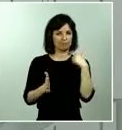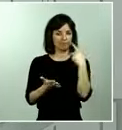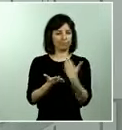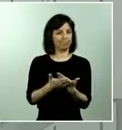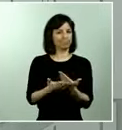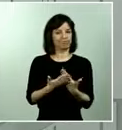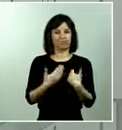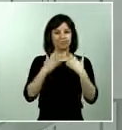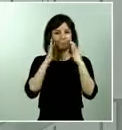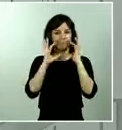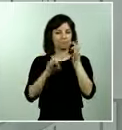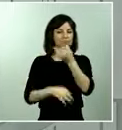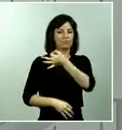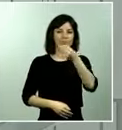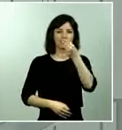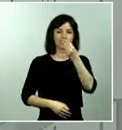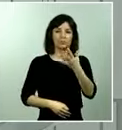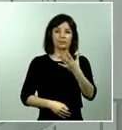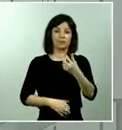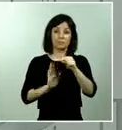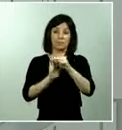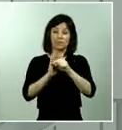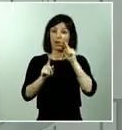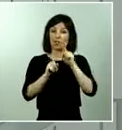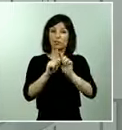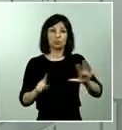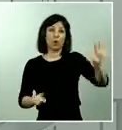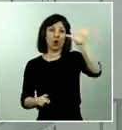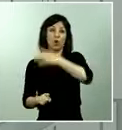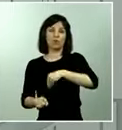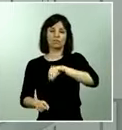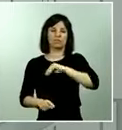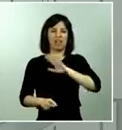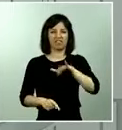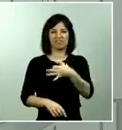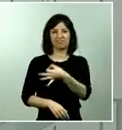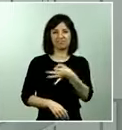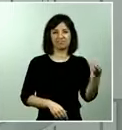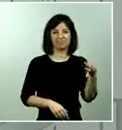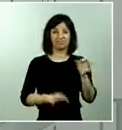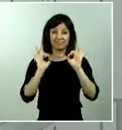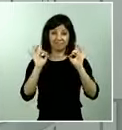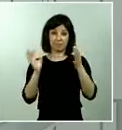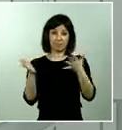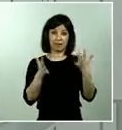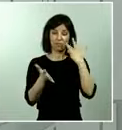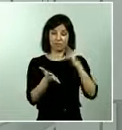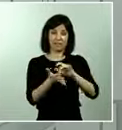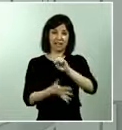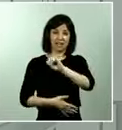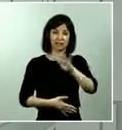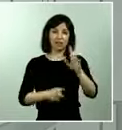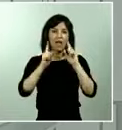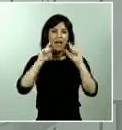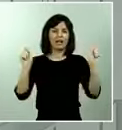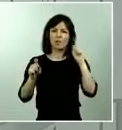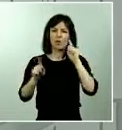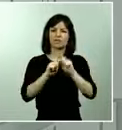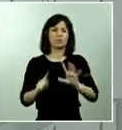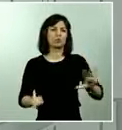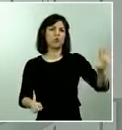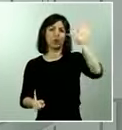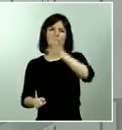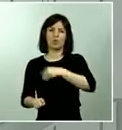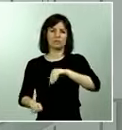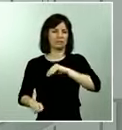conjunto del territorio español en concreto el 14 de marzo el gobierno decretó el Estado de Arama para el conjunto del territorio español y la evolución desde